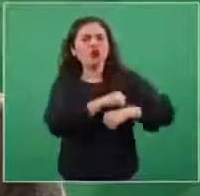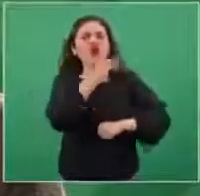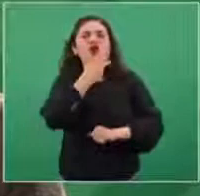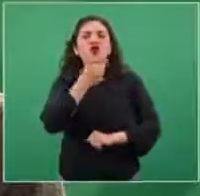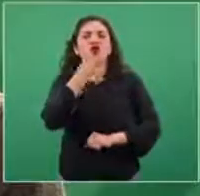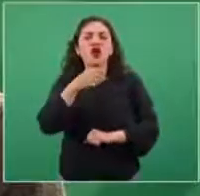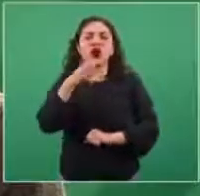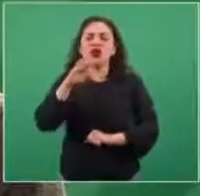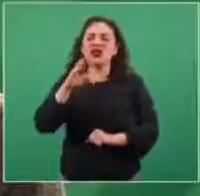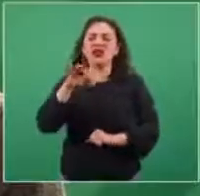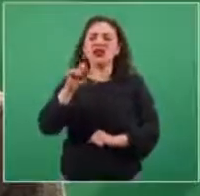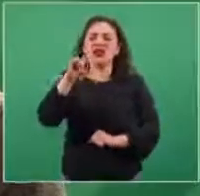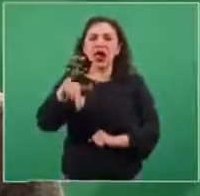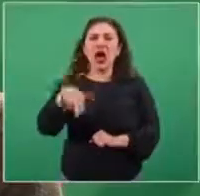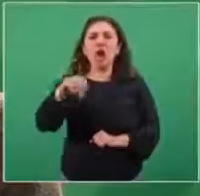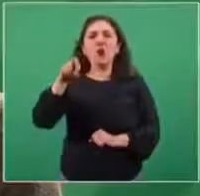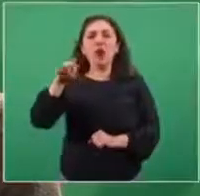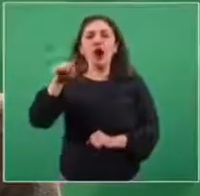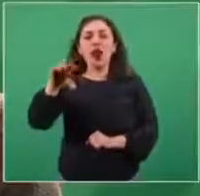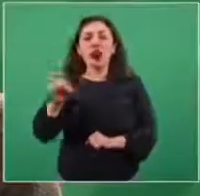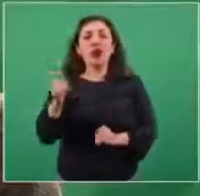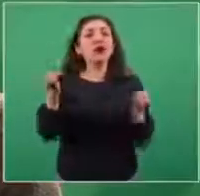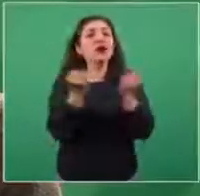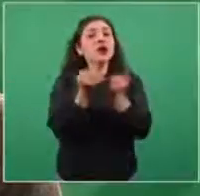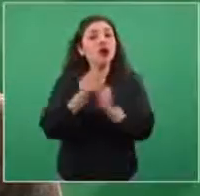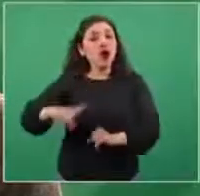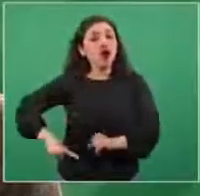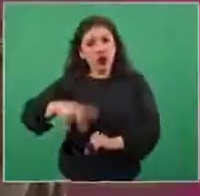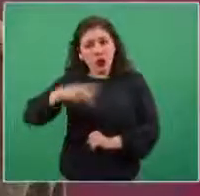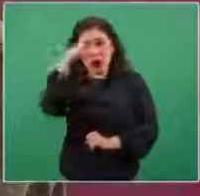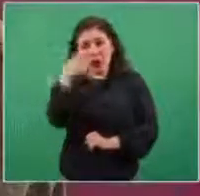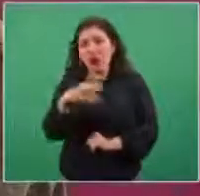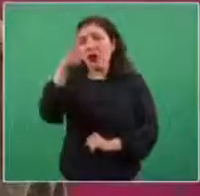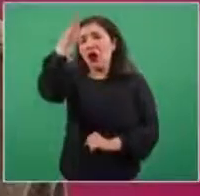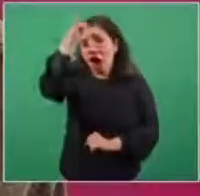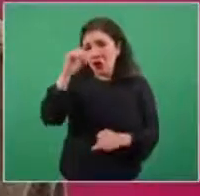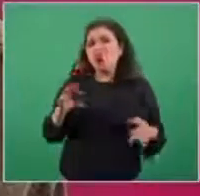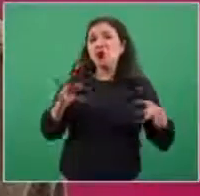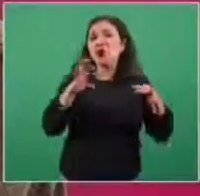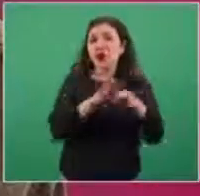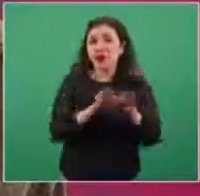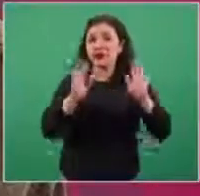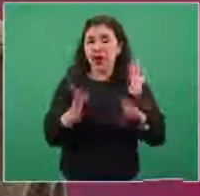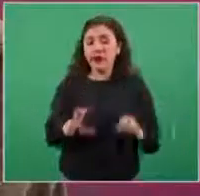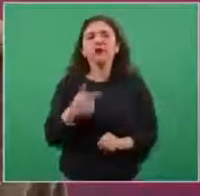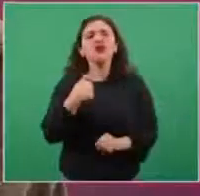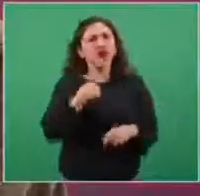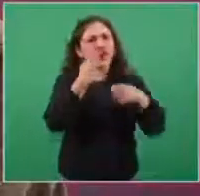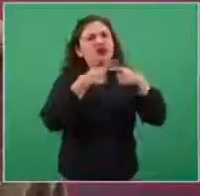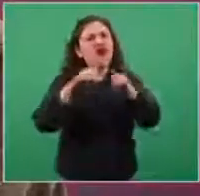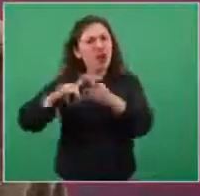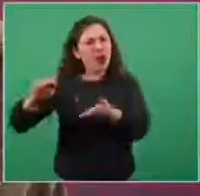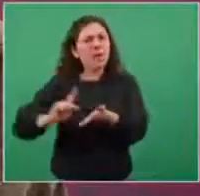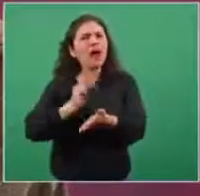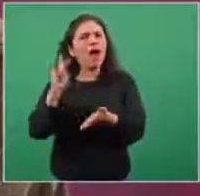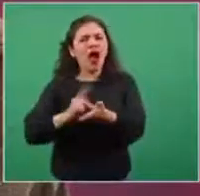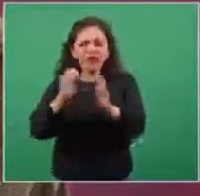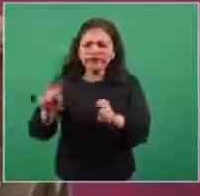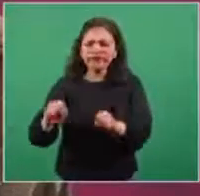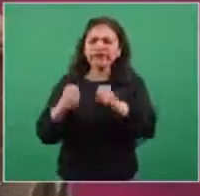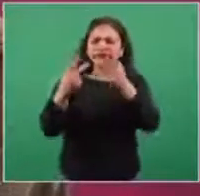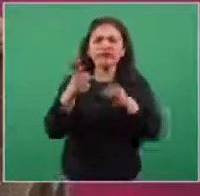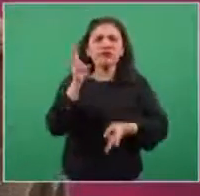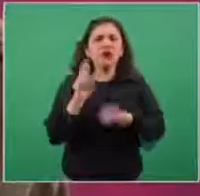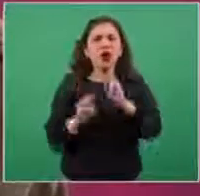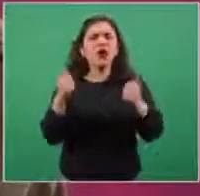Christian Morales Furiman, y esa es la posición también del gobierno de México. Hemos estado en distintas conversaciones con